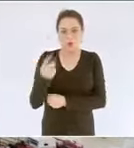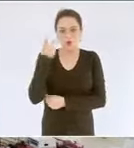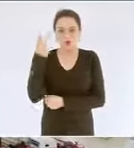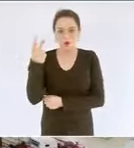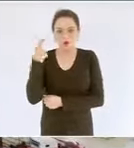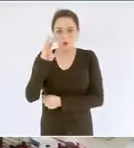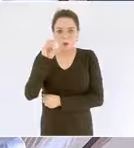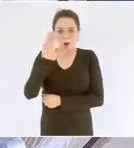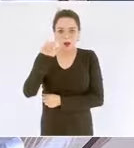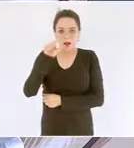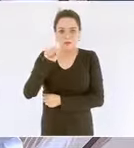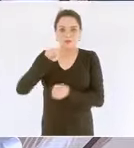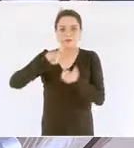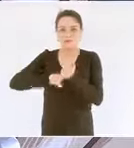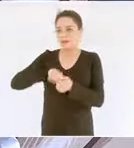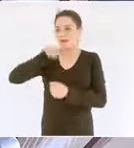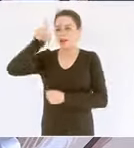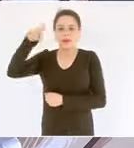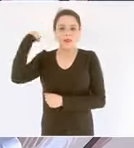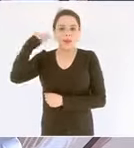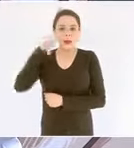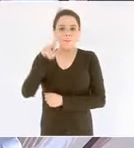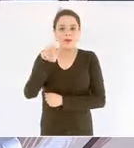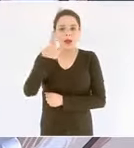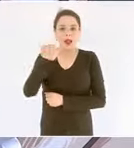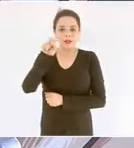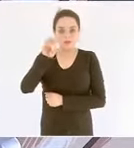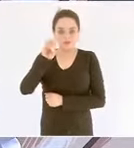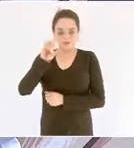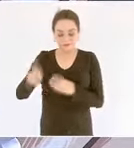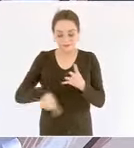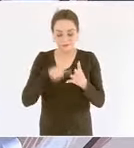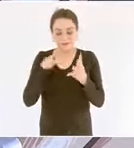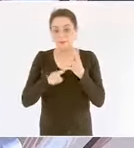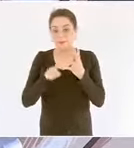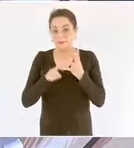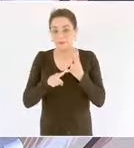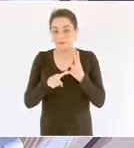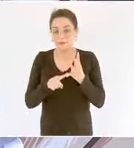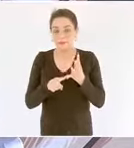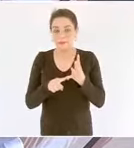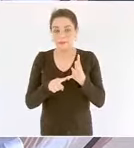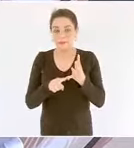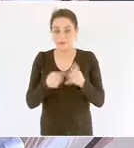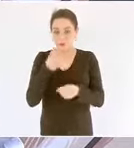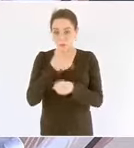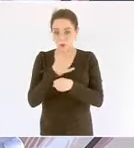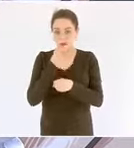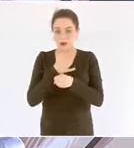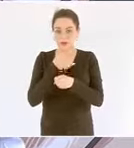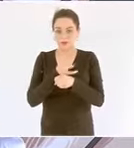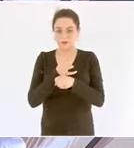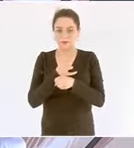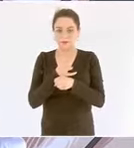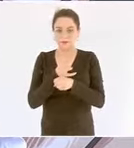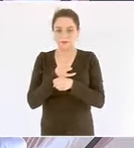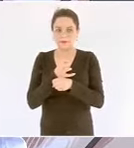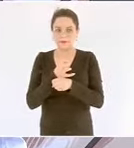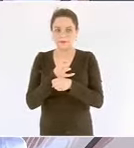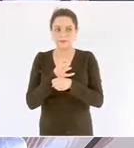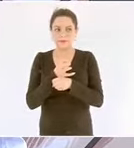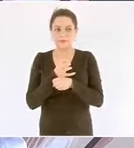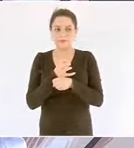cuatro aún cuando se han descubierto